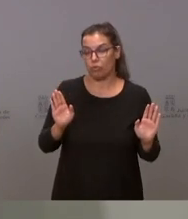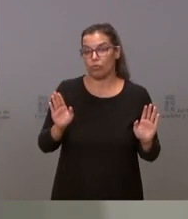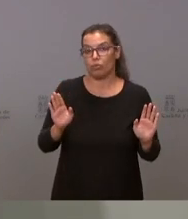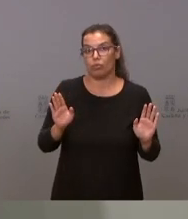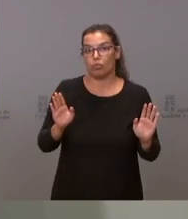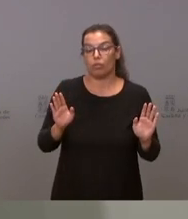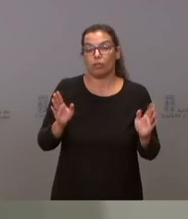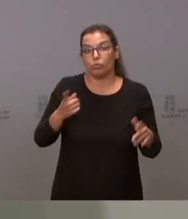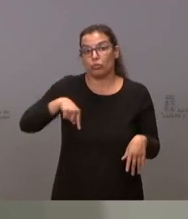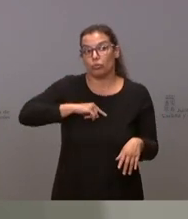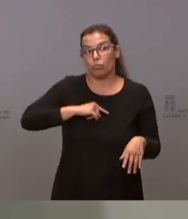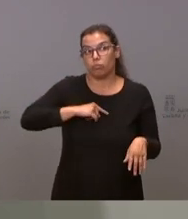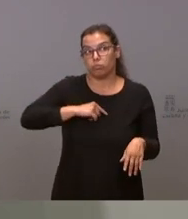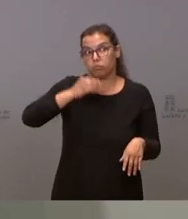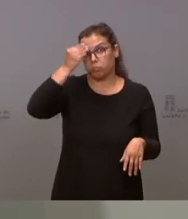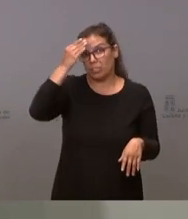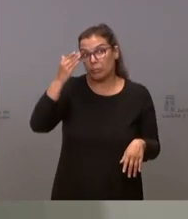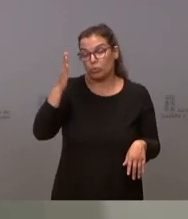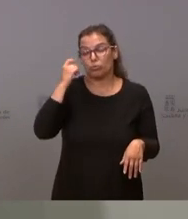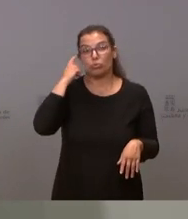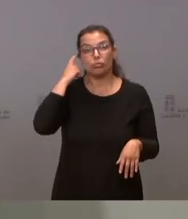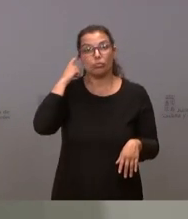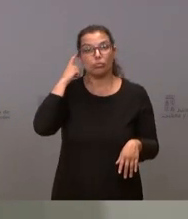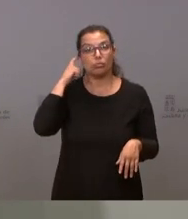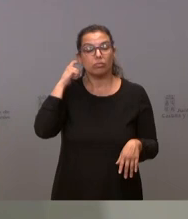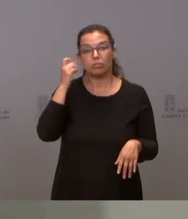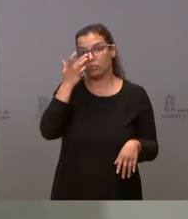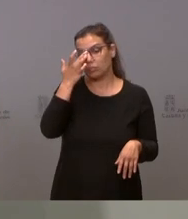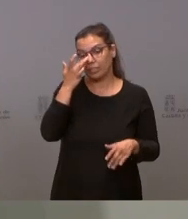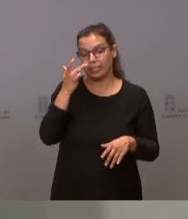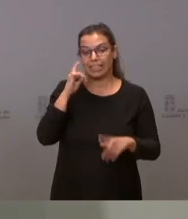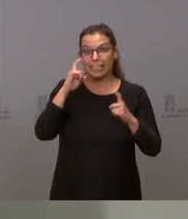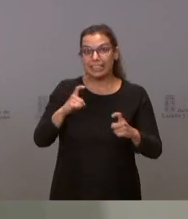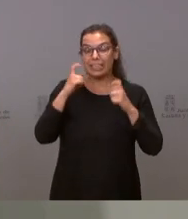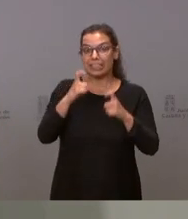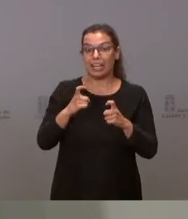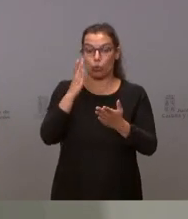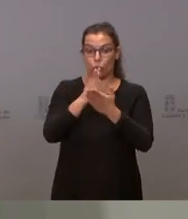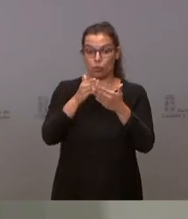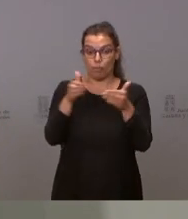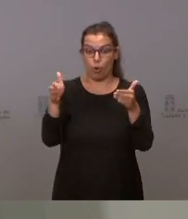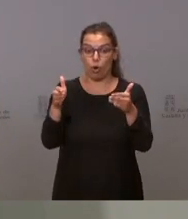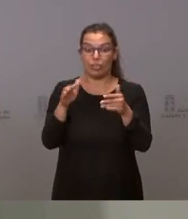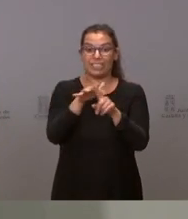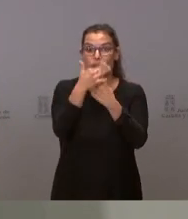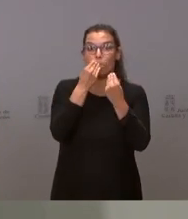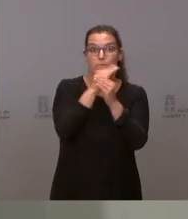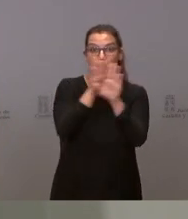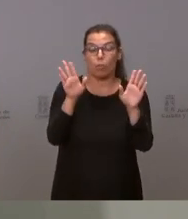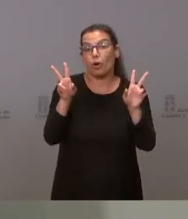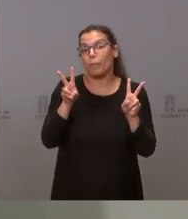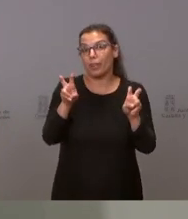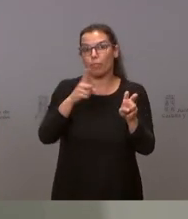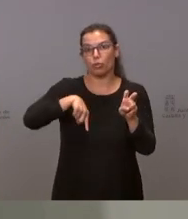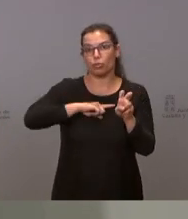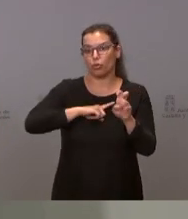esperamos llegar en la mejor situación posible al inicio del curso escolar pero de momento nuestra intención es mantener